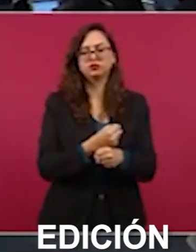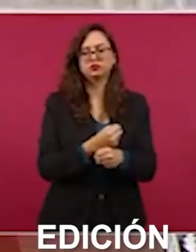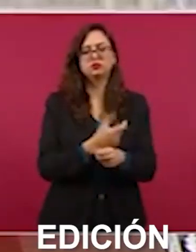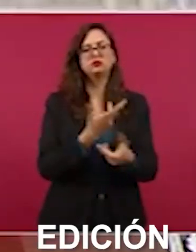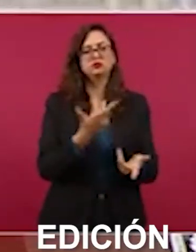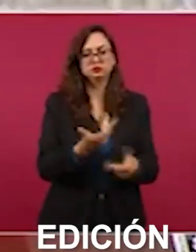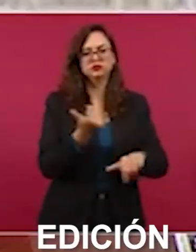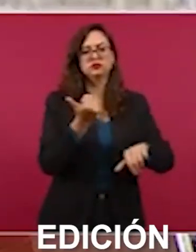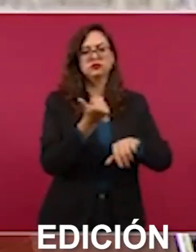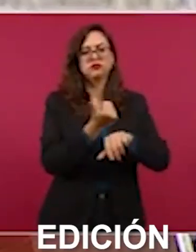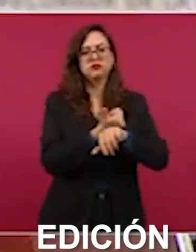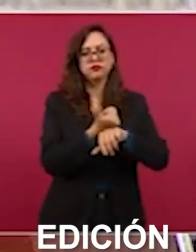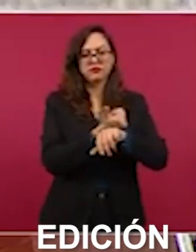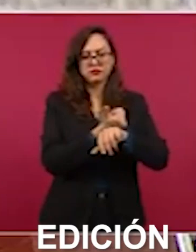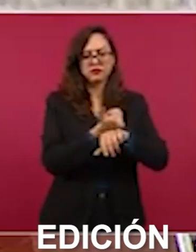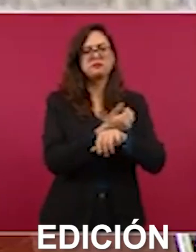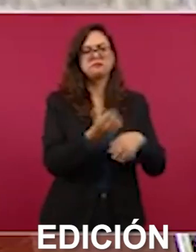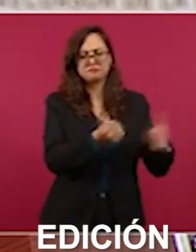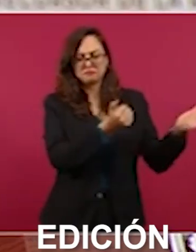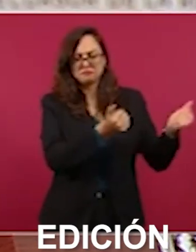del maíz